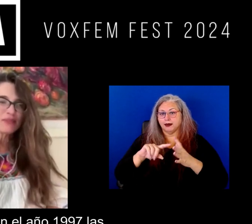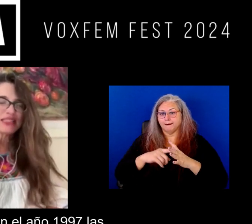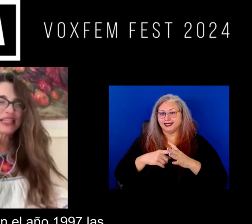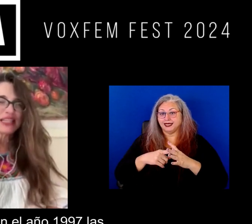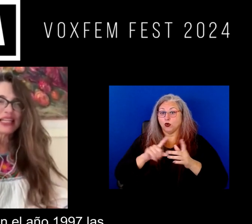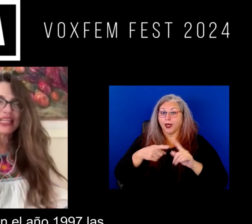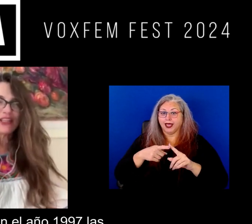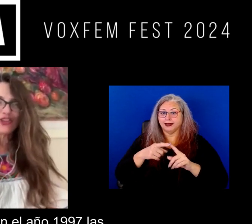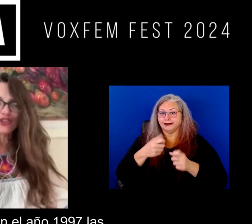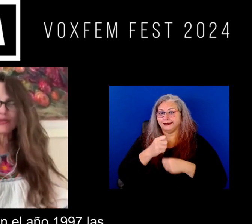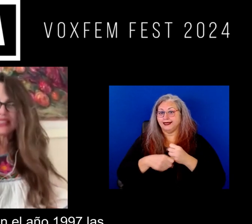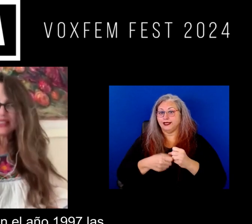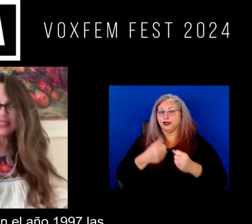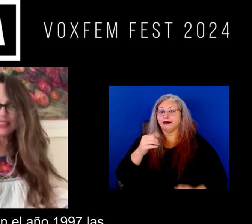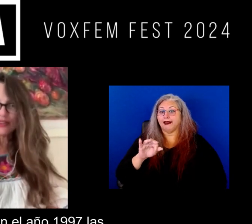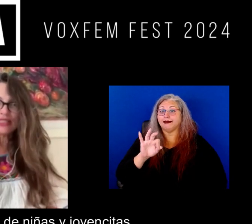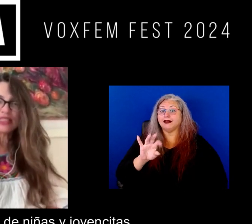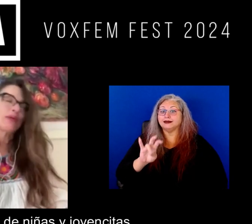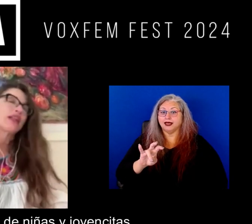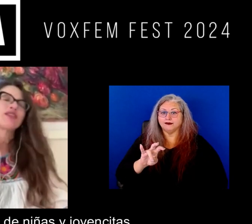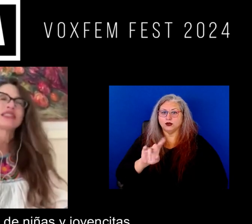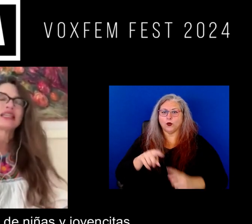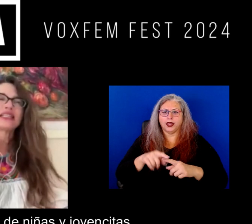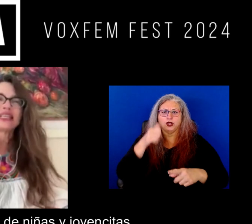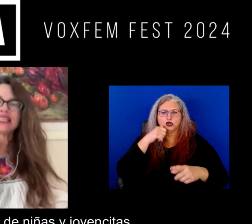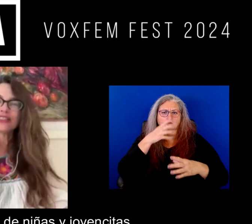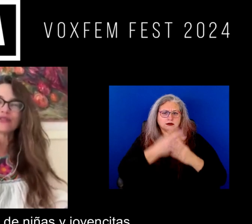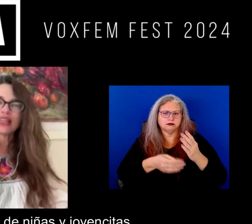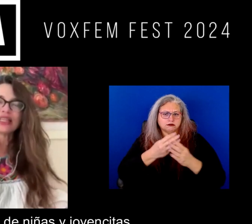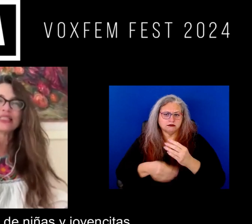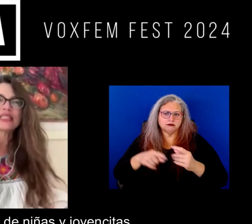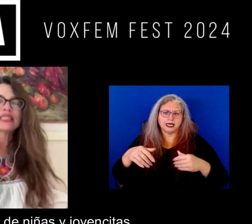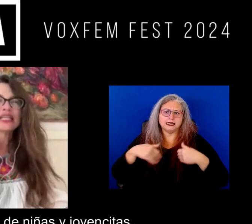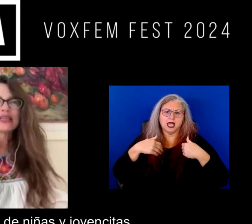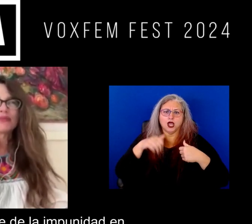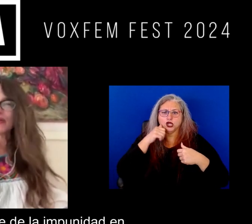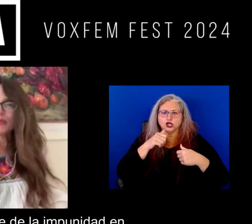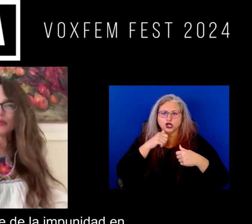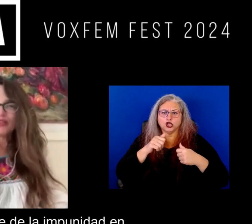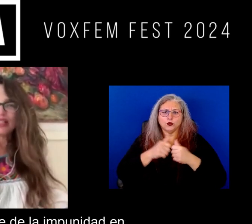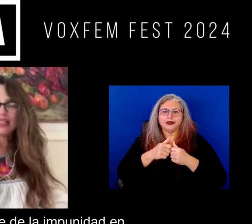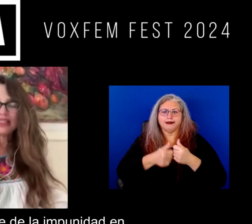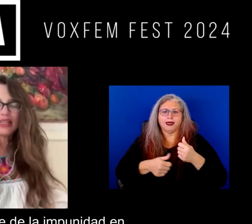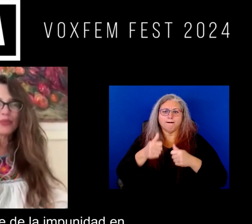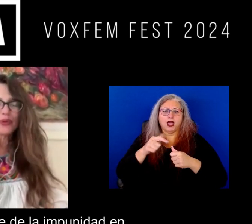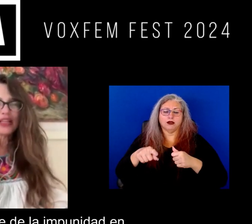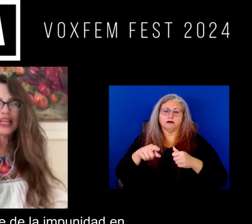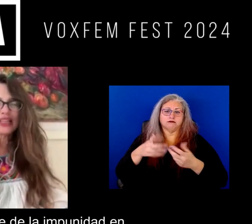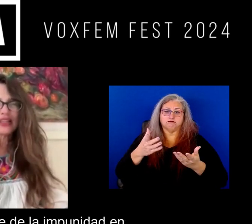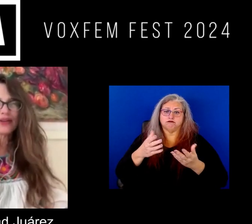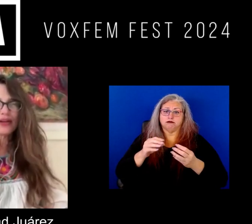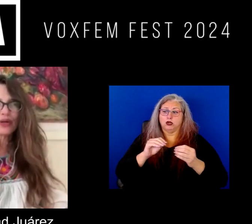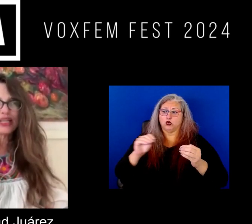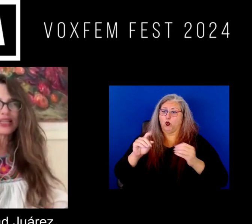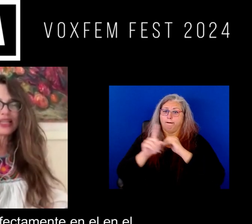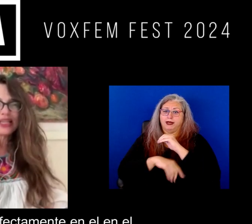a investigar en el año 97 ¿no? de las desapariciones de niñas y jovencitas bajo el imperio de la impunidad